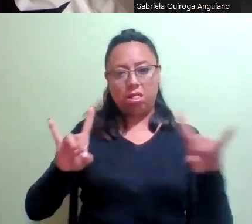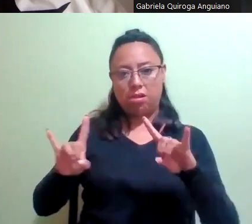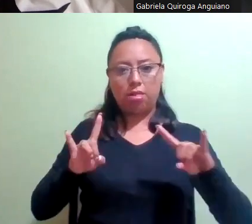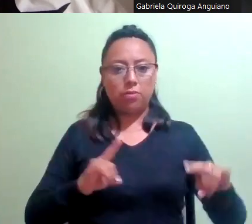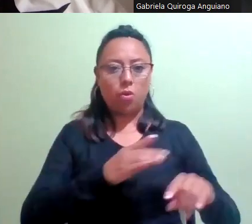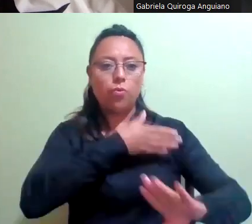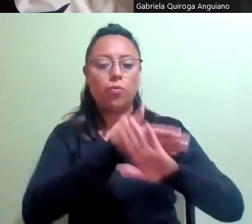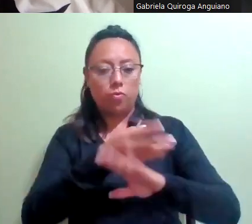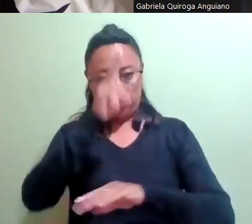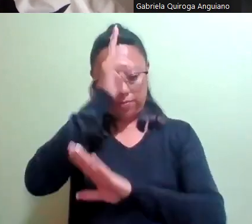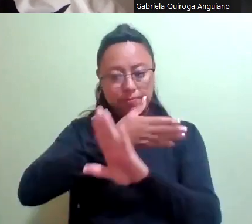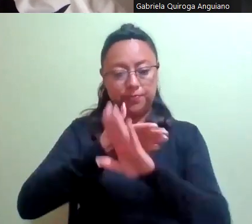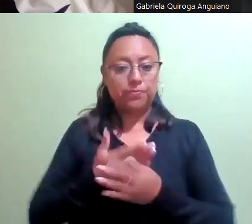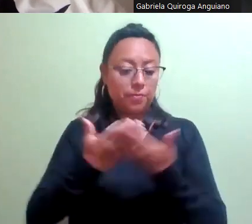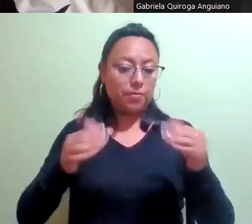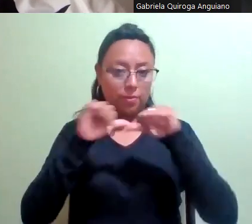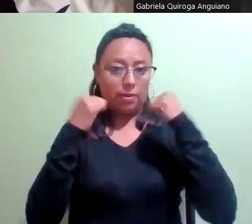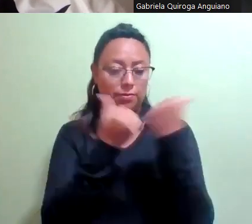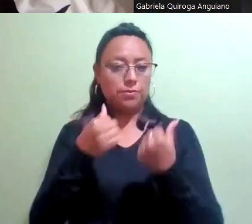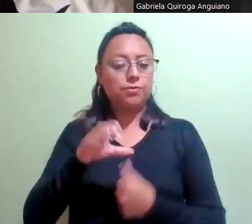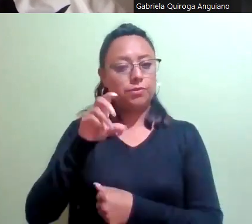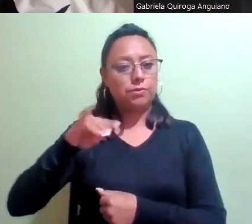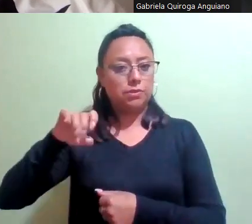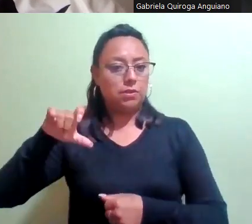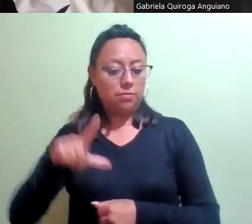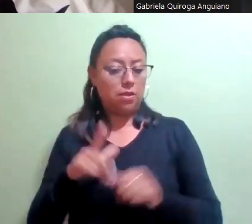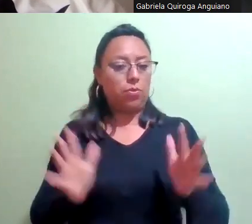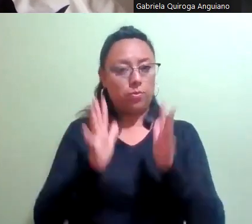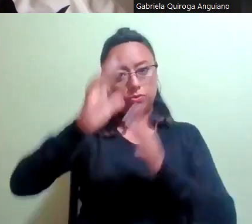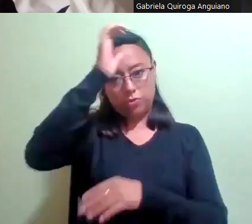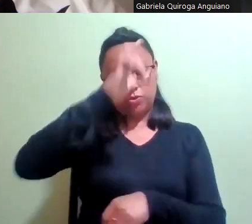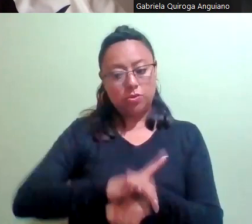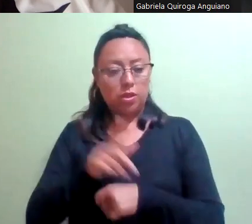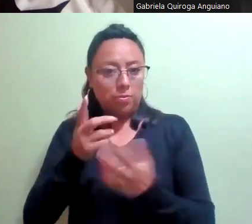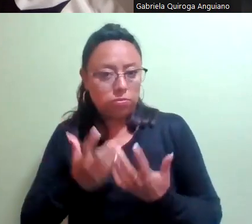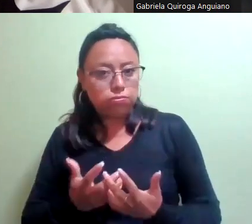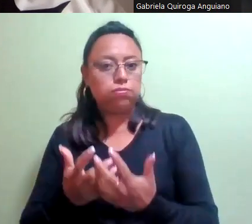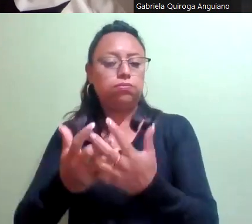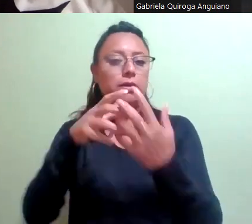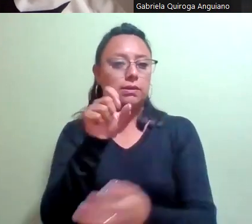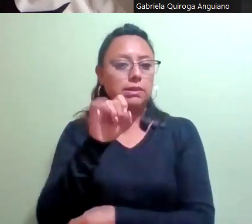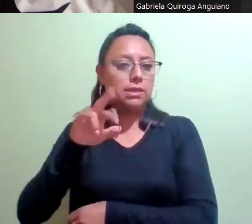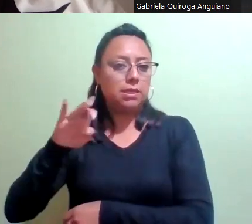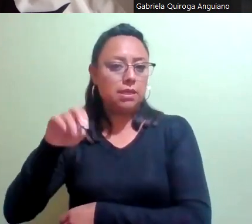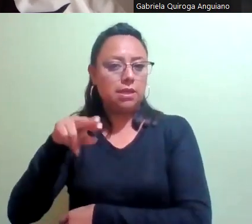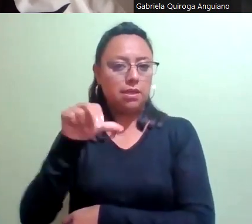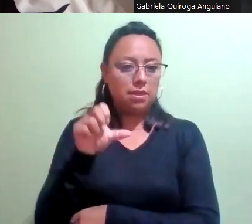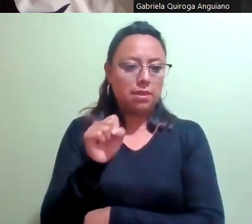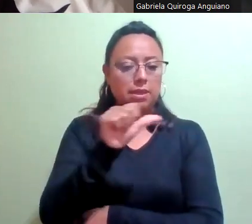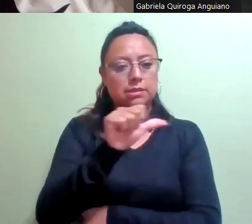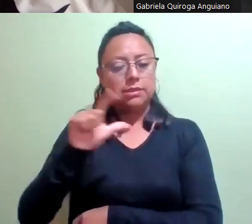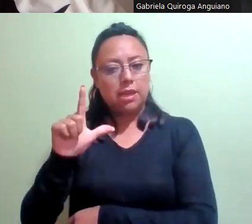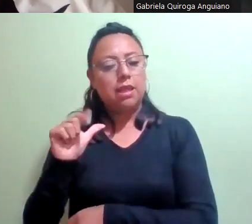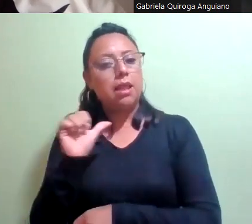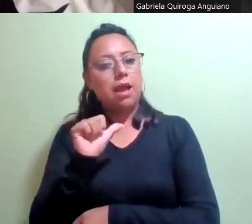mil tres, a través de su asociación civil que va en promoción cultural, ha realizado las caravanas sirenas al ataque, donde se desarrollan charlas, talleres